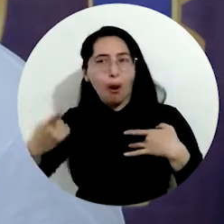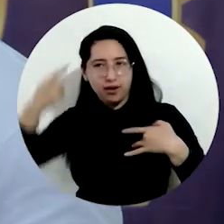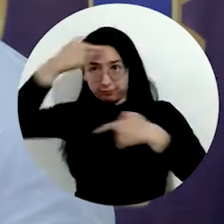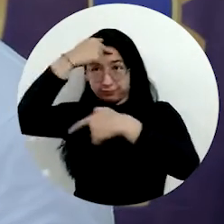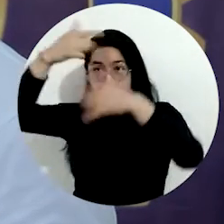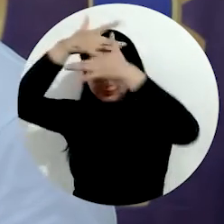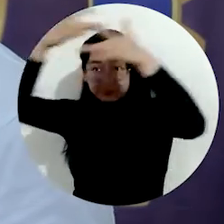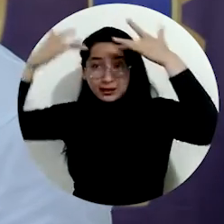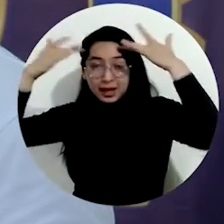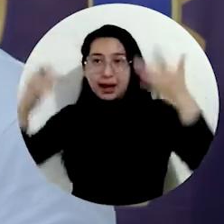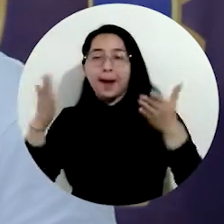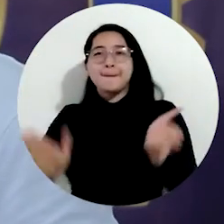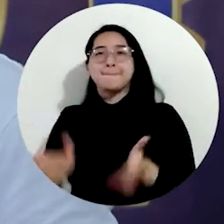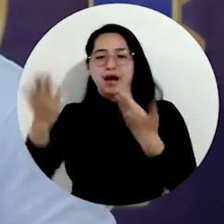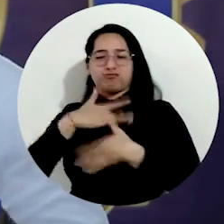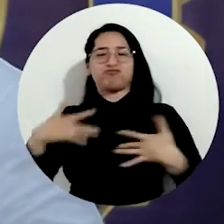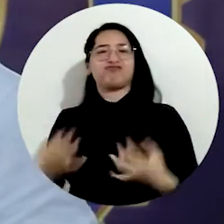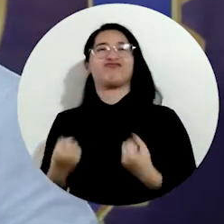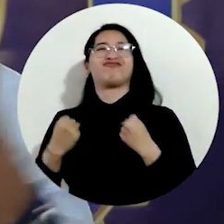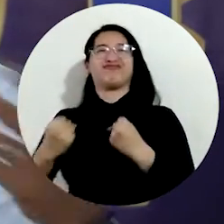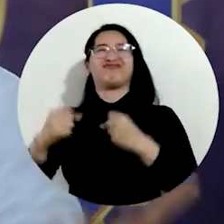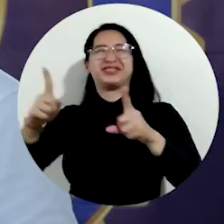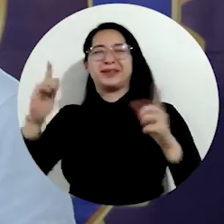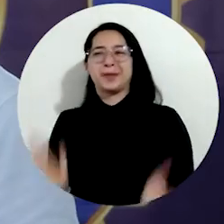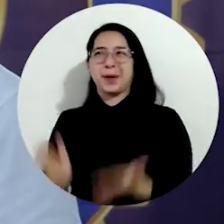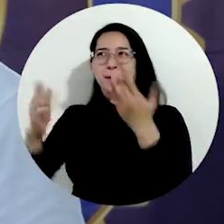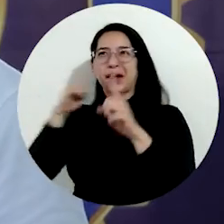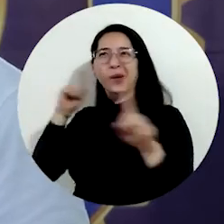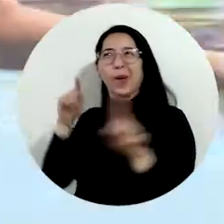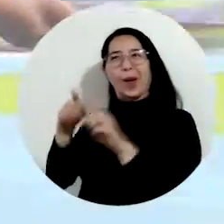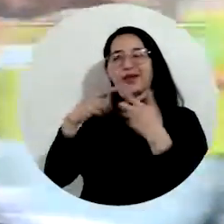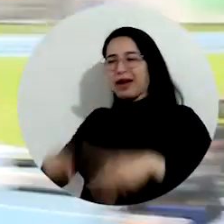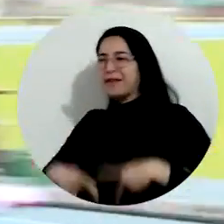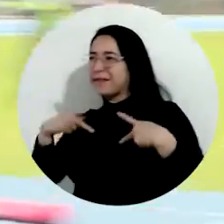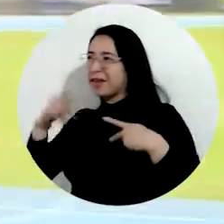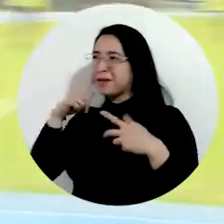estar mucho más saludable en términos de las perspectivas frente a la vida.